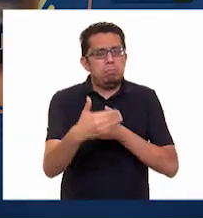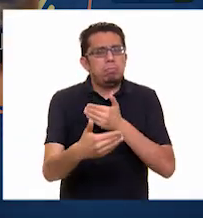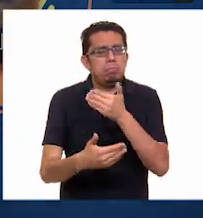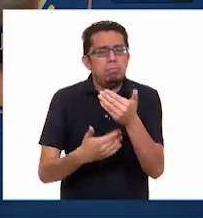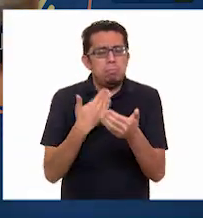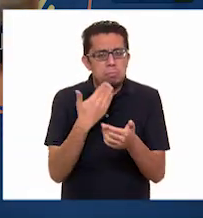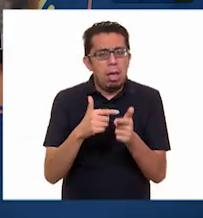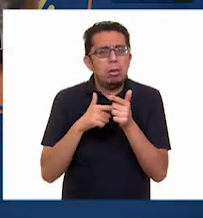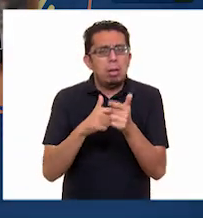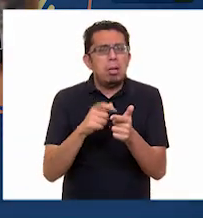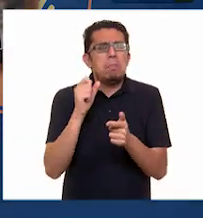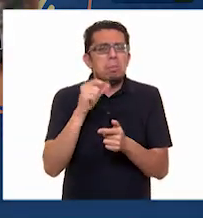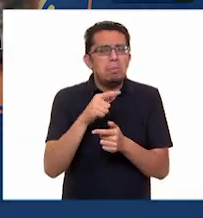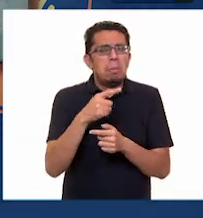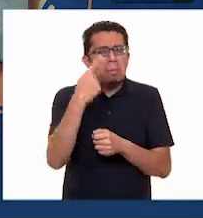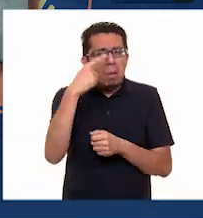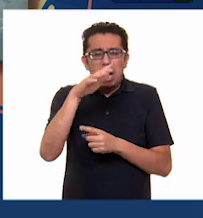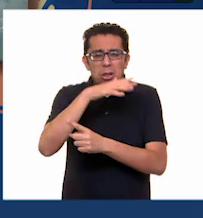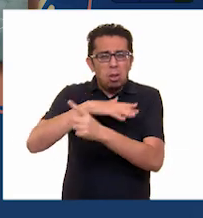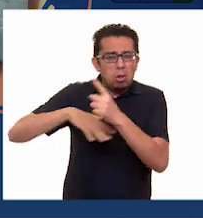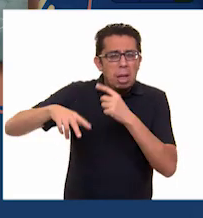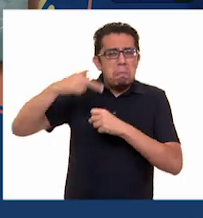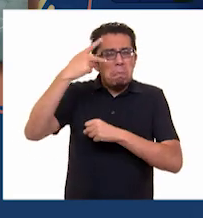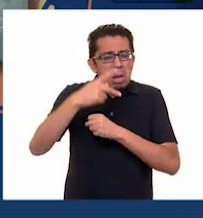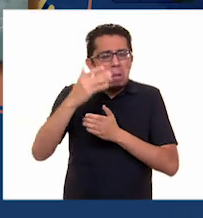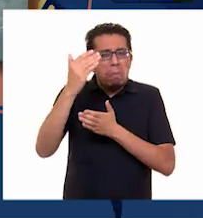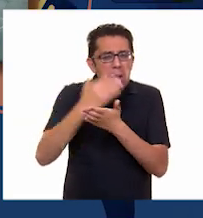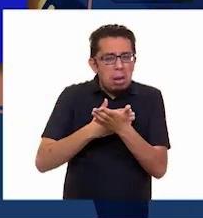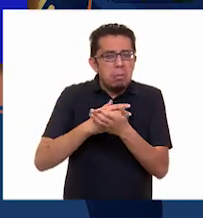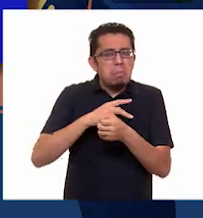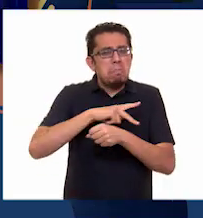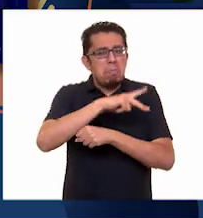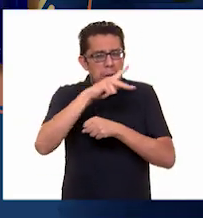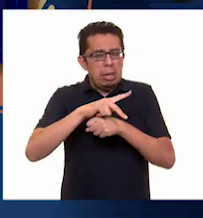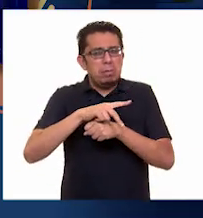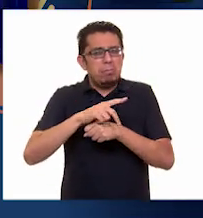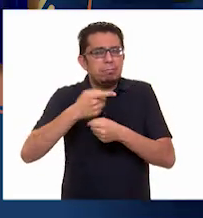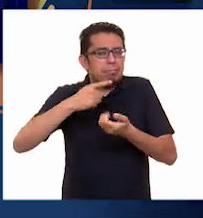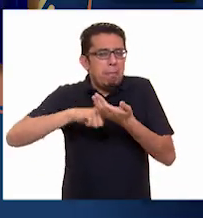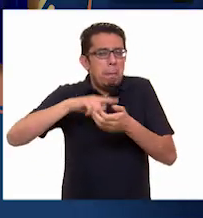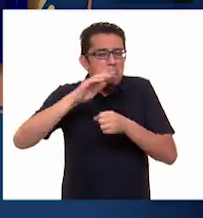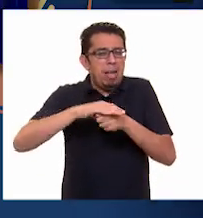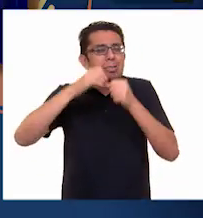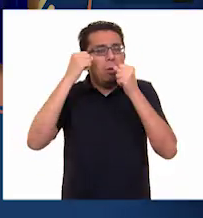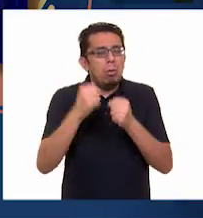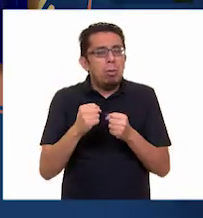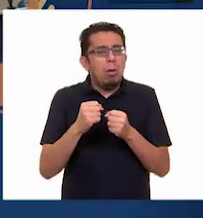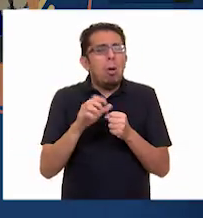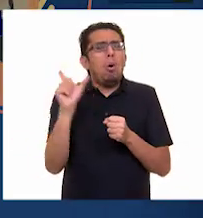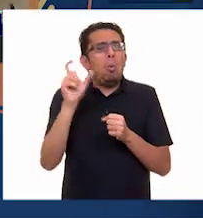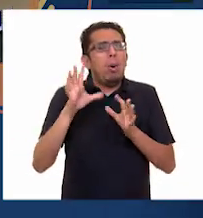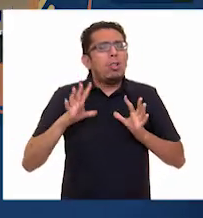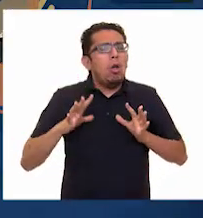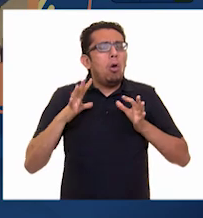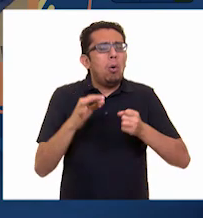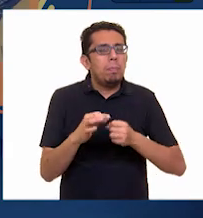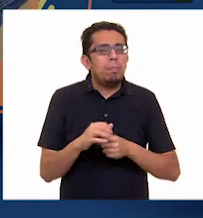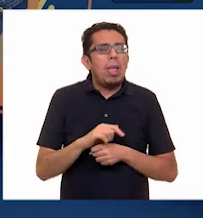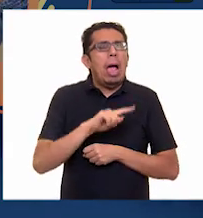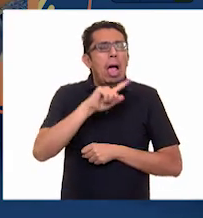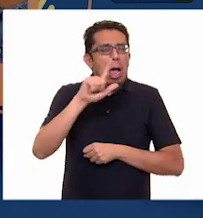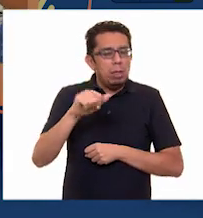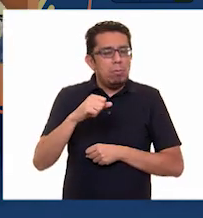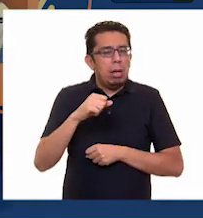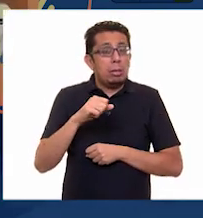procurar una sociedad menos vulnerable y un país más seguro. ¿Cuándo se fundó el CENAPRED? Después de los